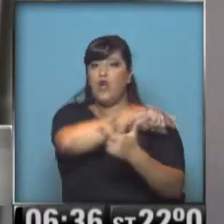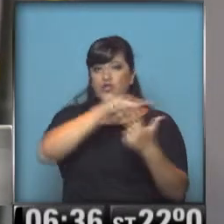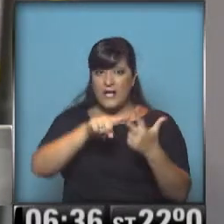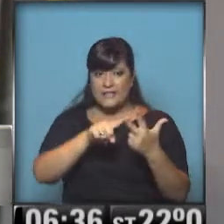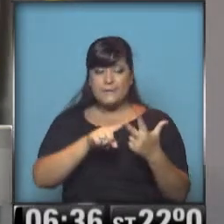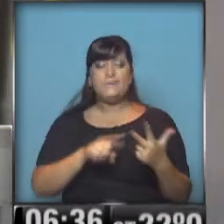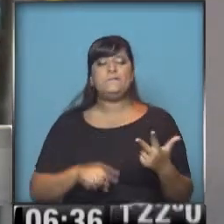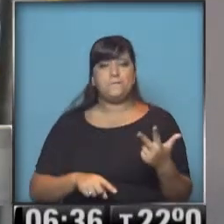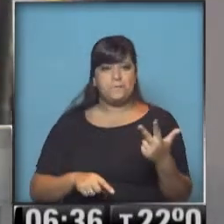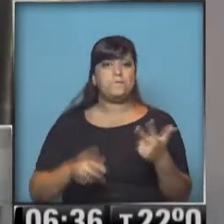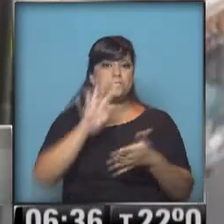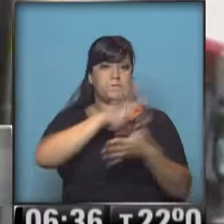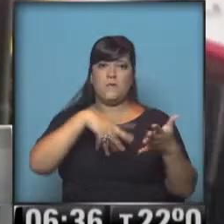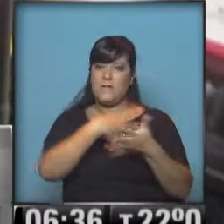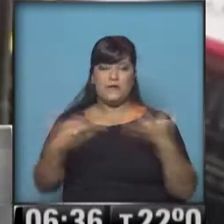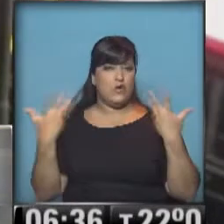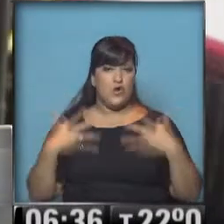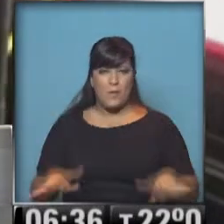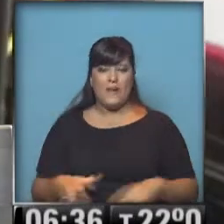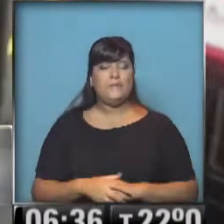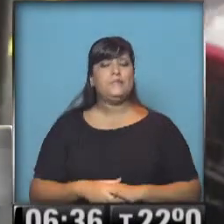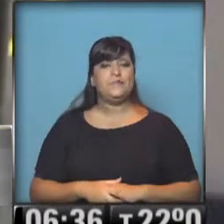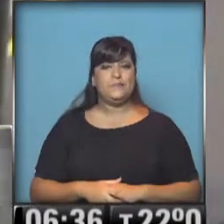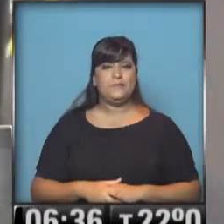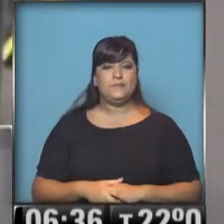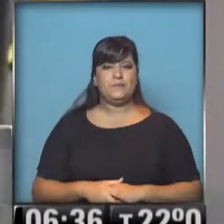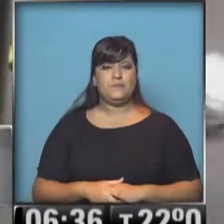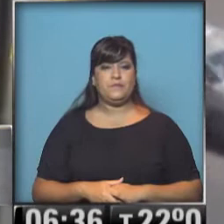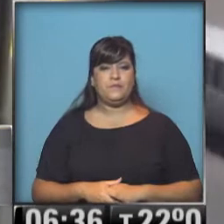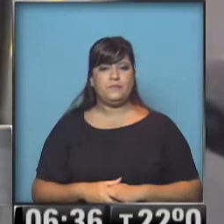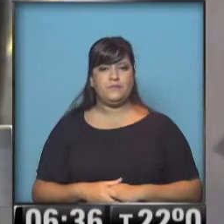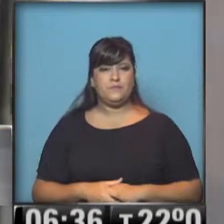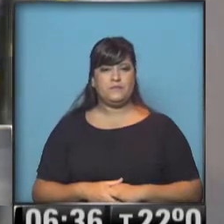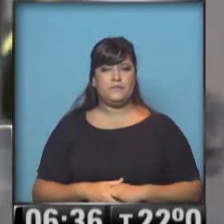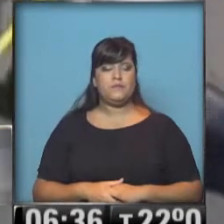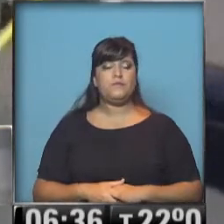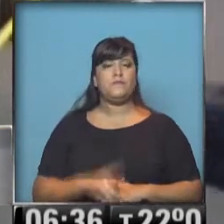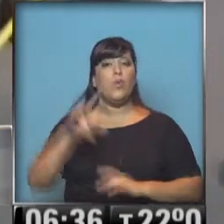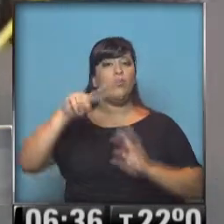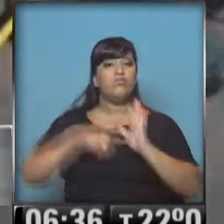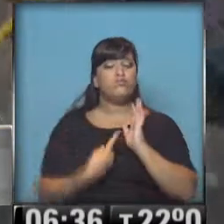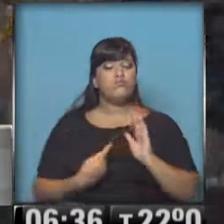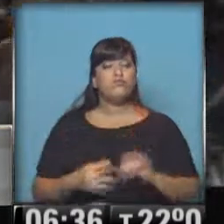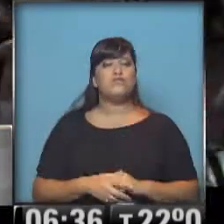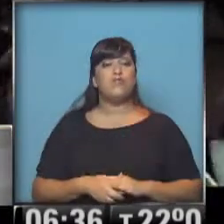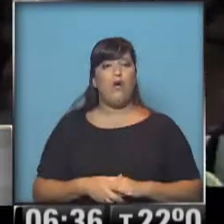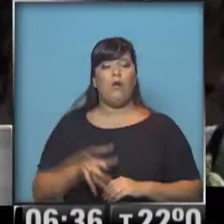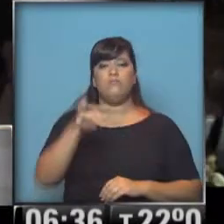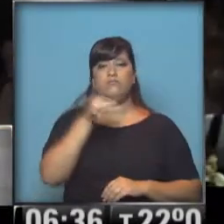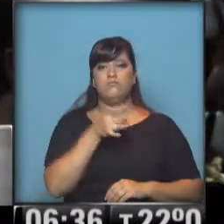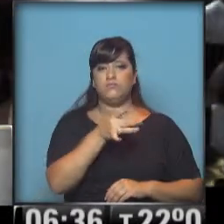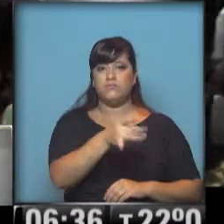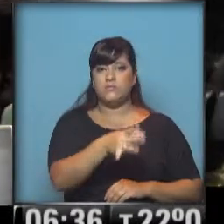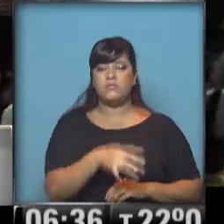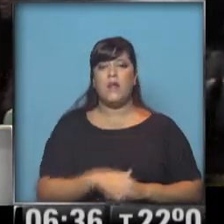trenes, subces y premetro, de acuerdo a los cronogramas previstos, exceptuando, por supuesto, el ferrocarril,